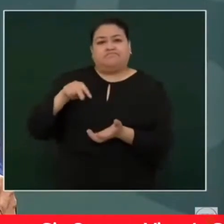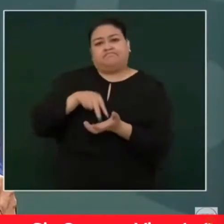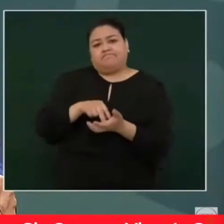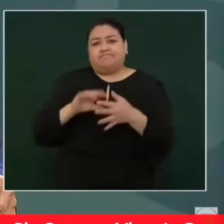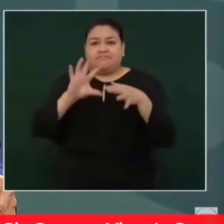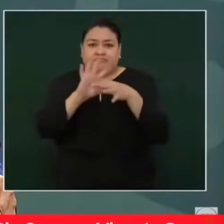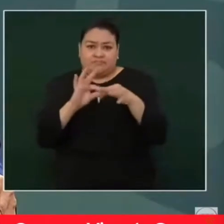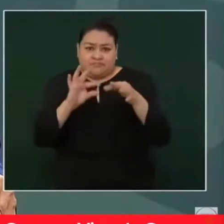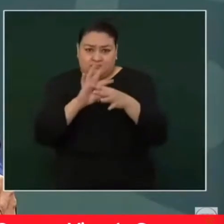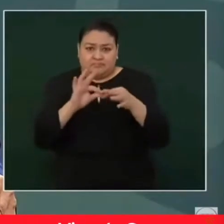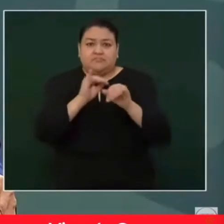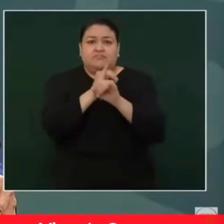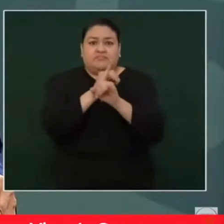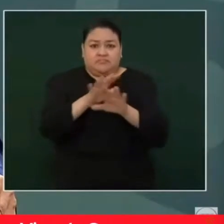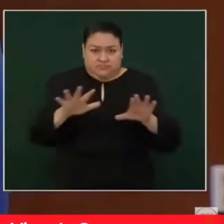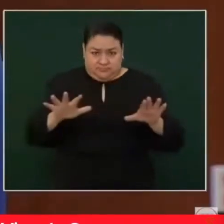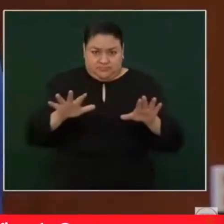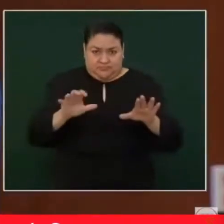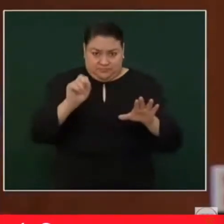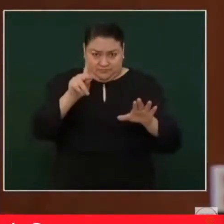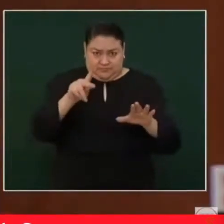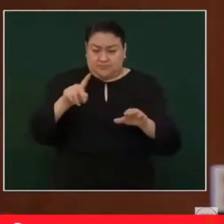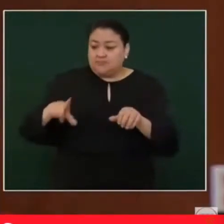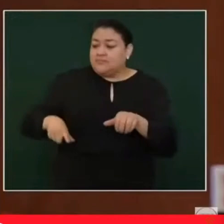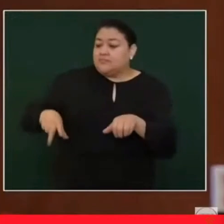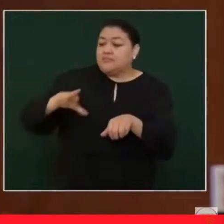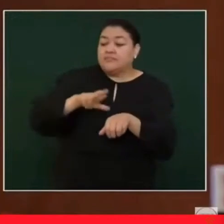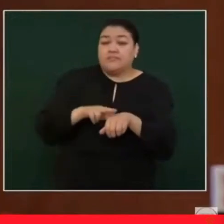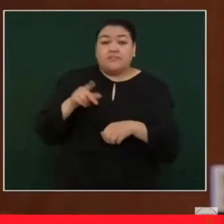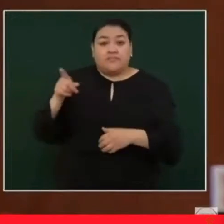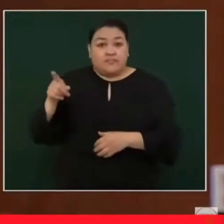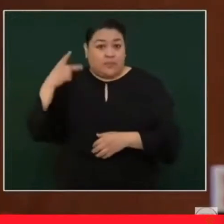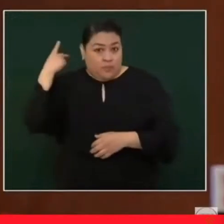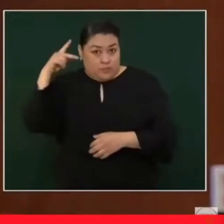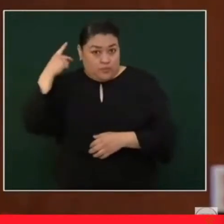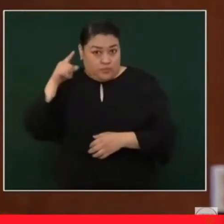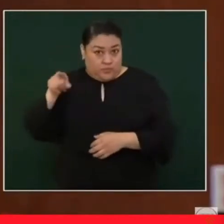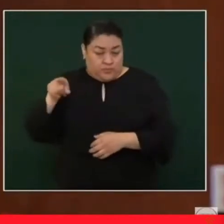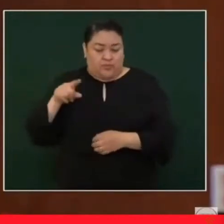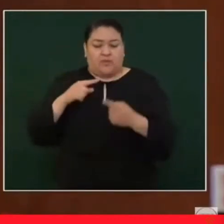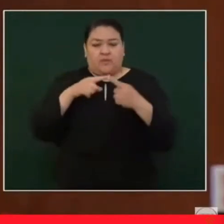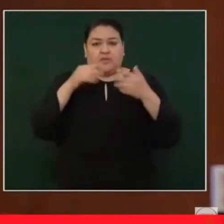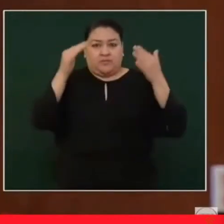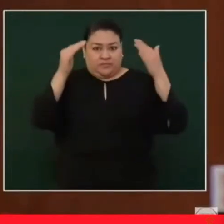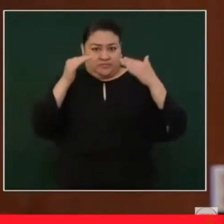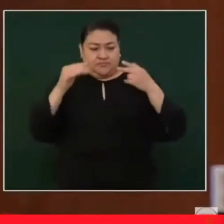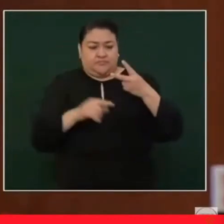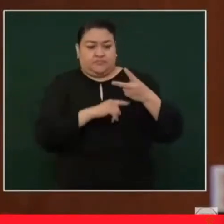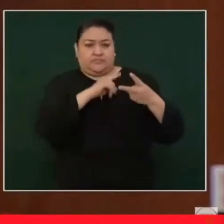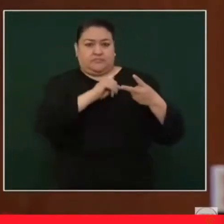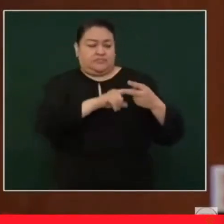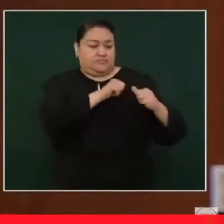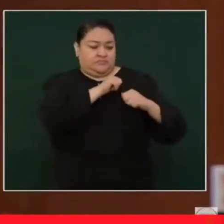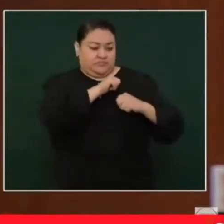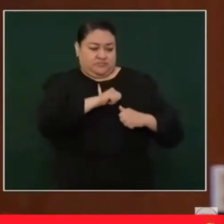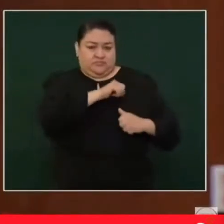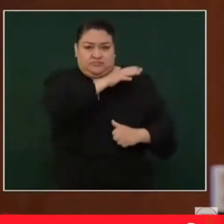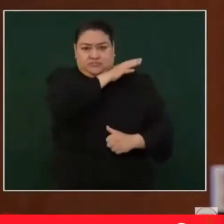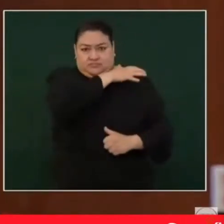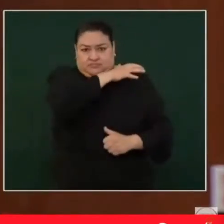del gobernador de Puebla. Luego el general secretario,